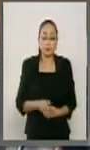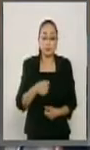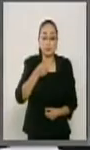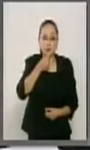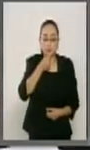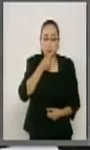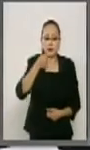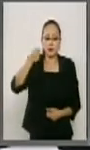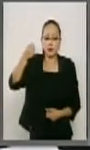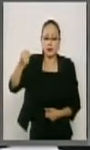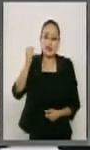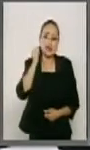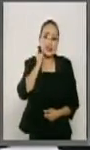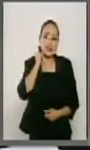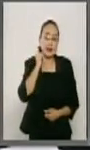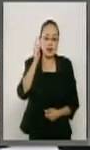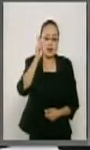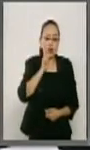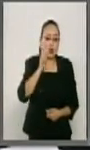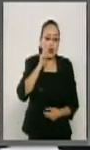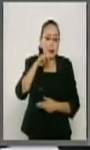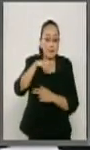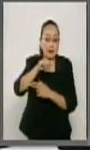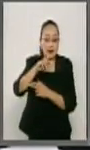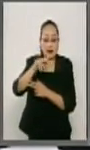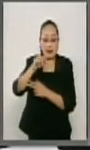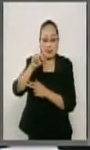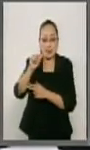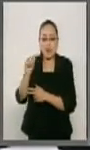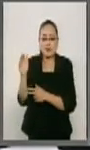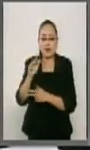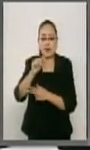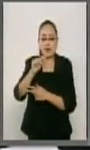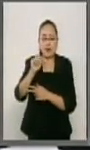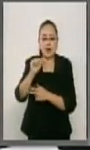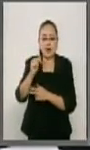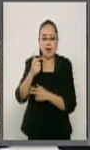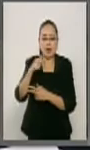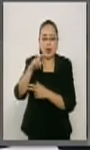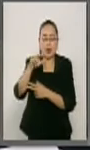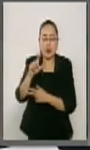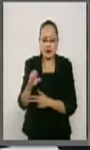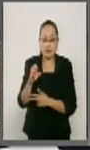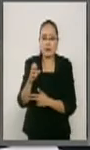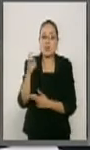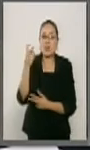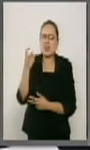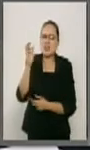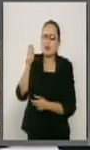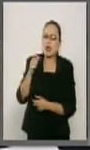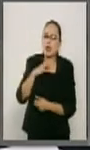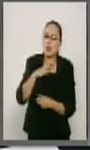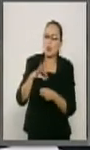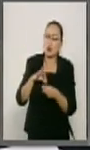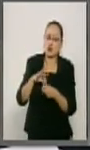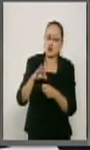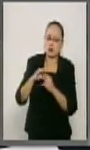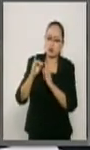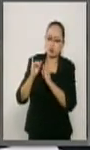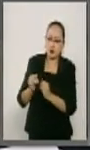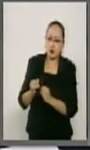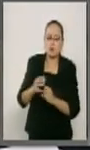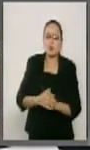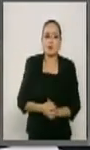De la palabra la senadora Marta Tagle Martínez para presentar voto particular. Recuerdo que conforme a nuestro